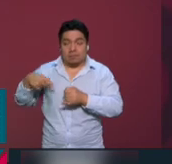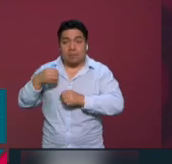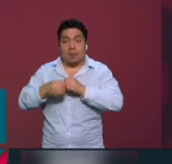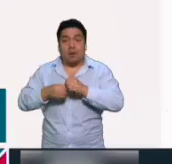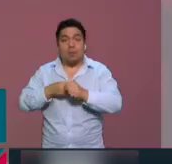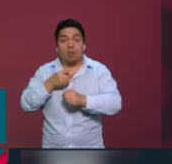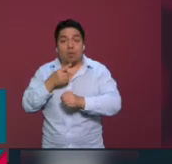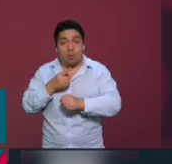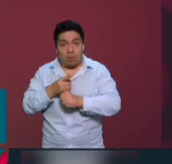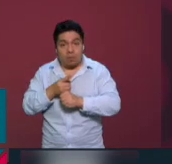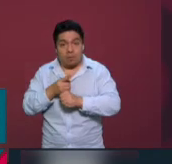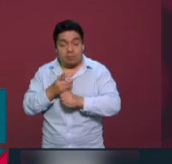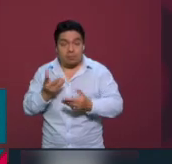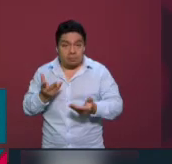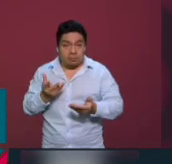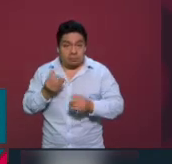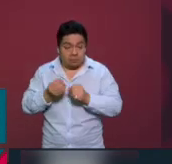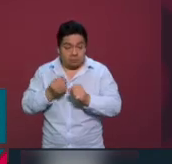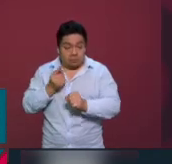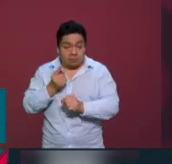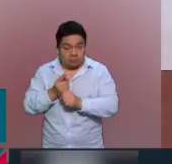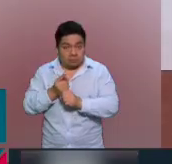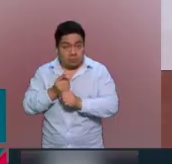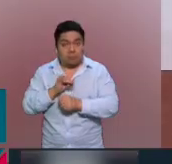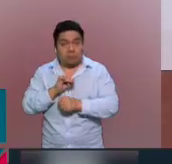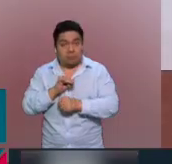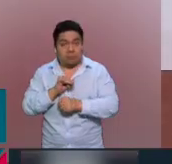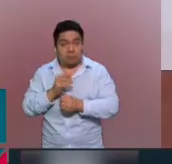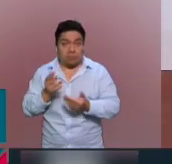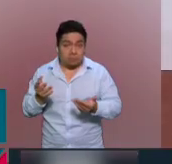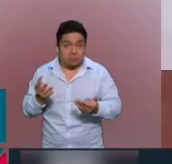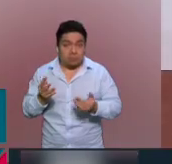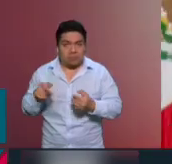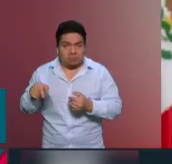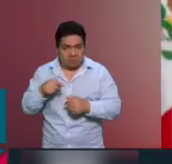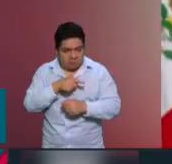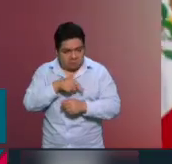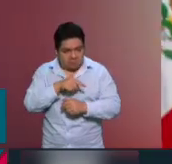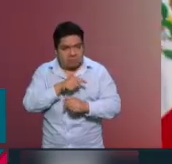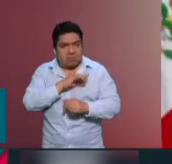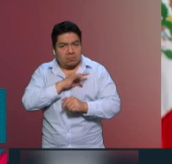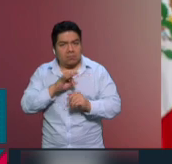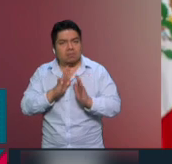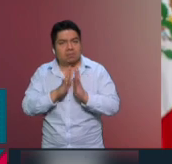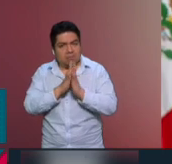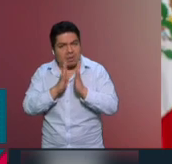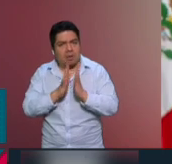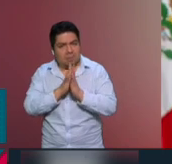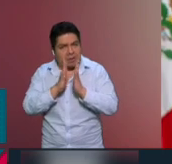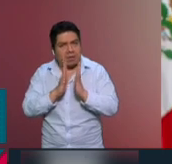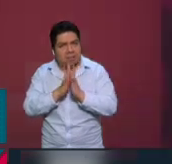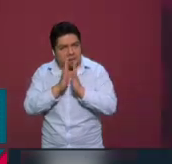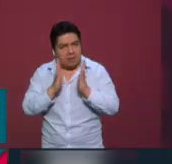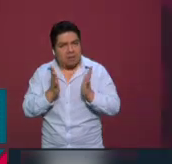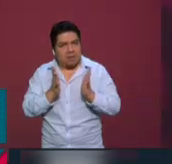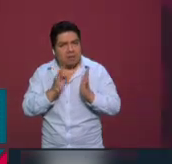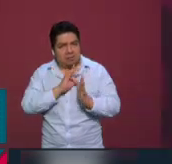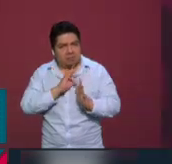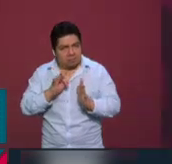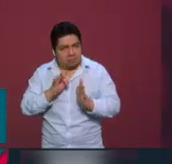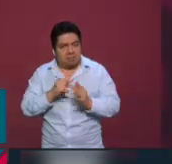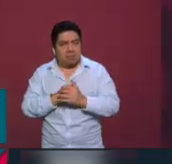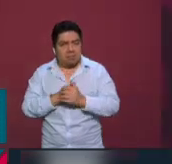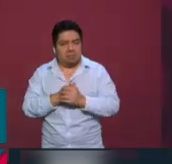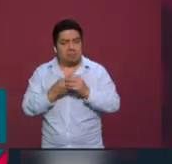de que participen. Y lo que se busca es